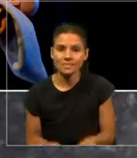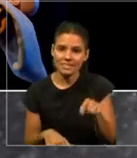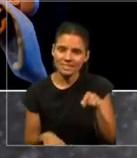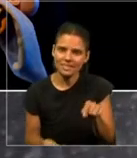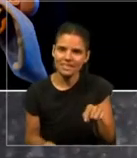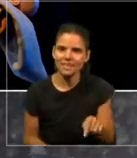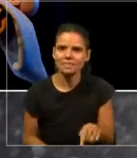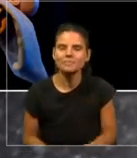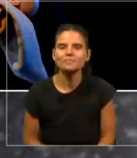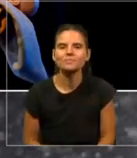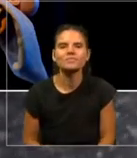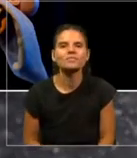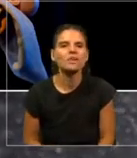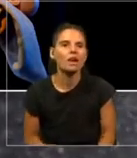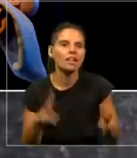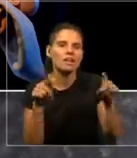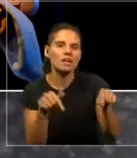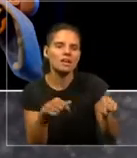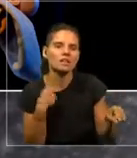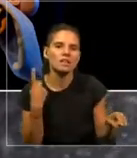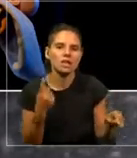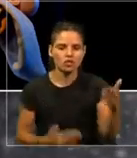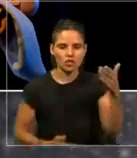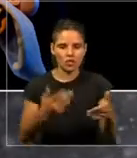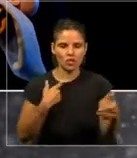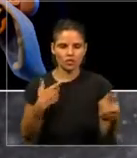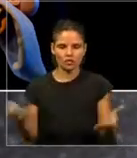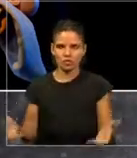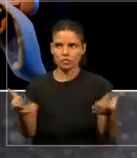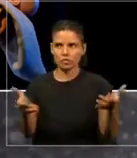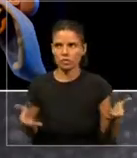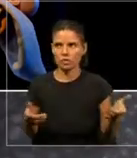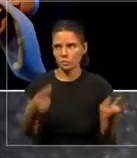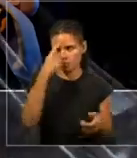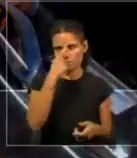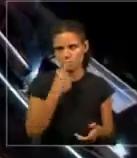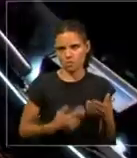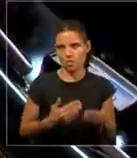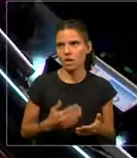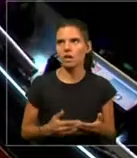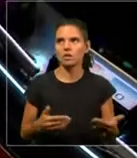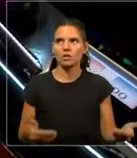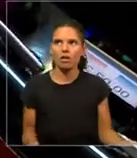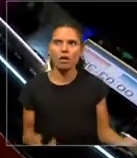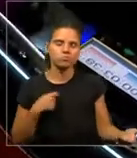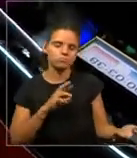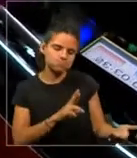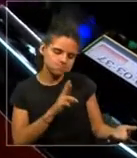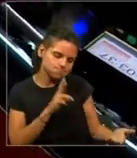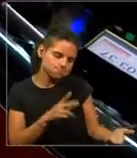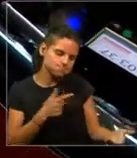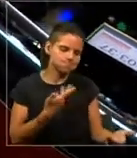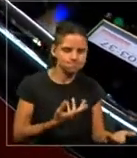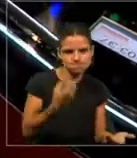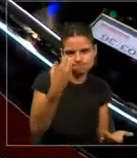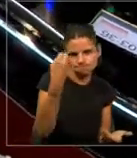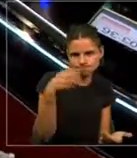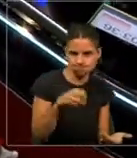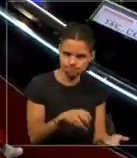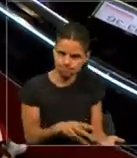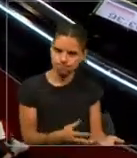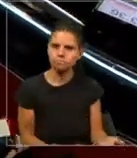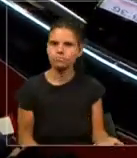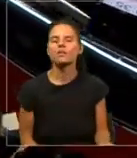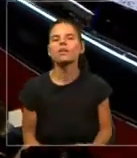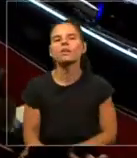el bebé con el muñeco, el robot con el bebé muñeco, que interactúa, va aprendiendo. Y el objetivo es